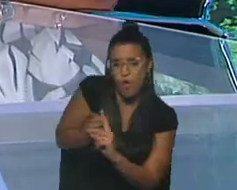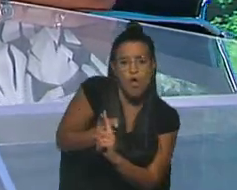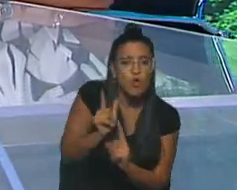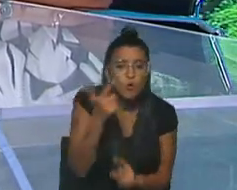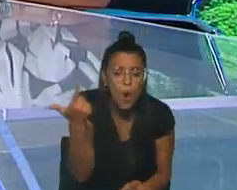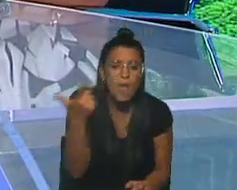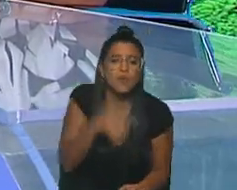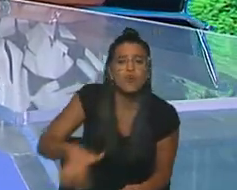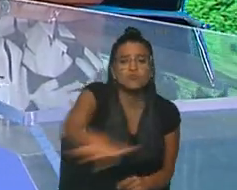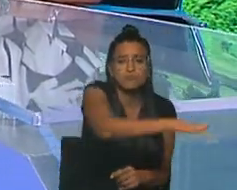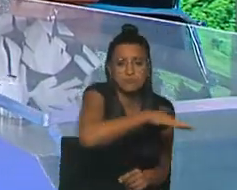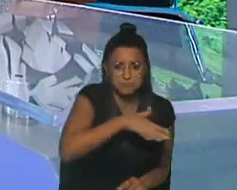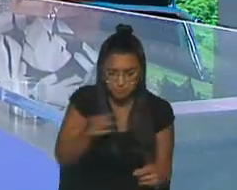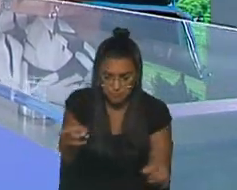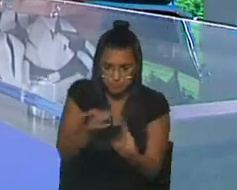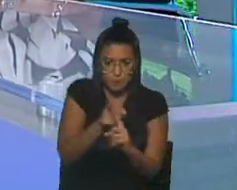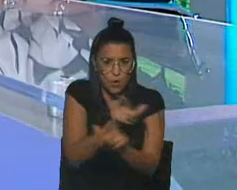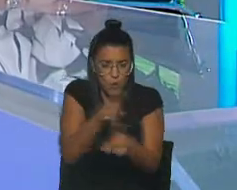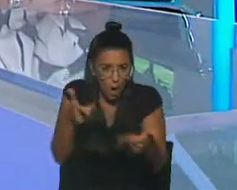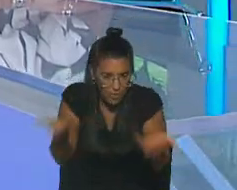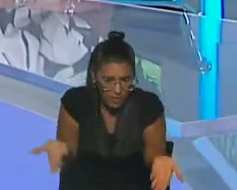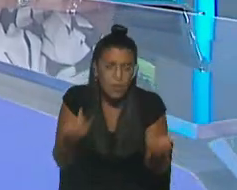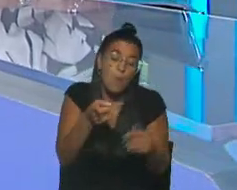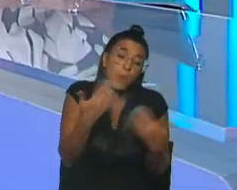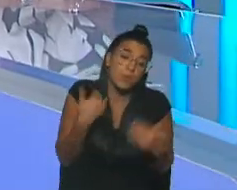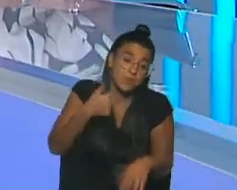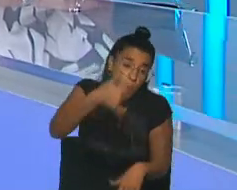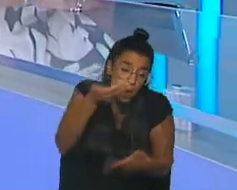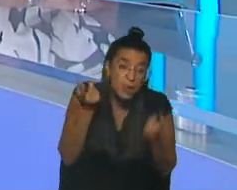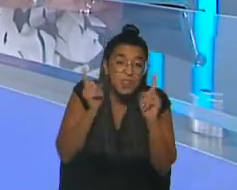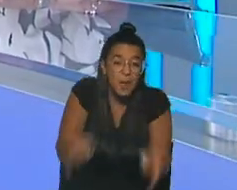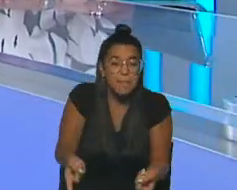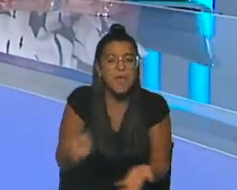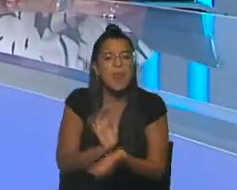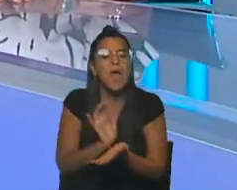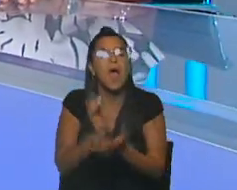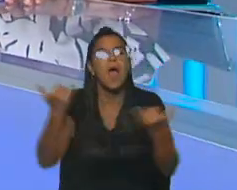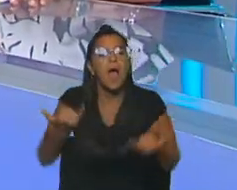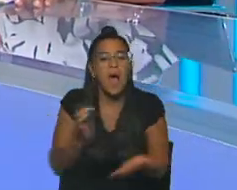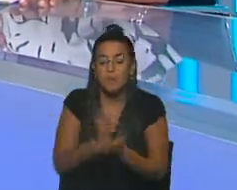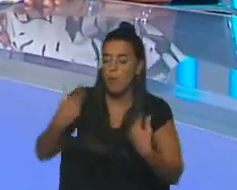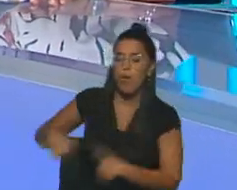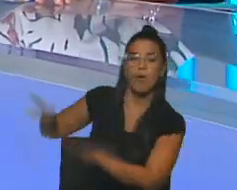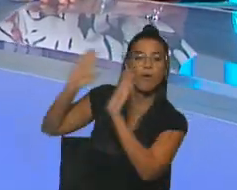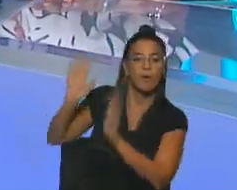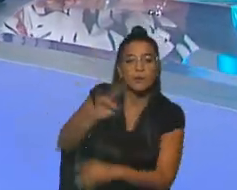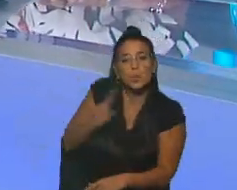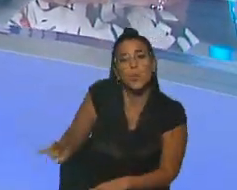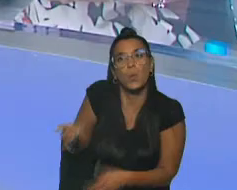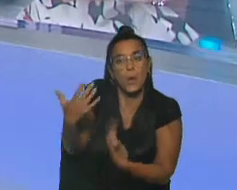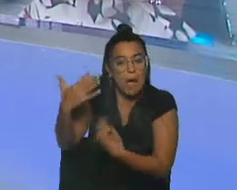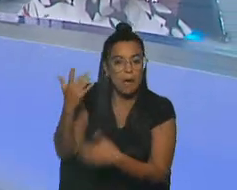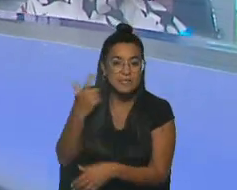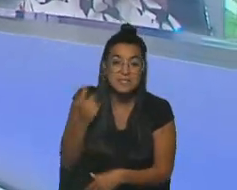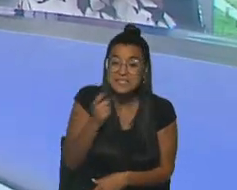con el resto de la sociedad. Eso puede ser genial, por un lado, pero también quedan, a la buena de Dios, en un montón de aspectos, si el